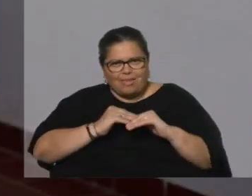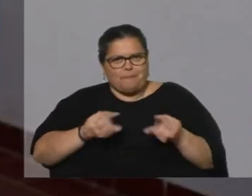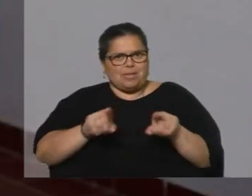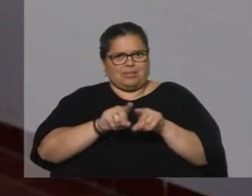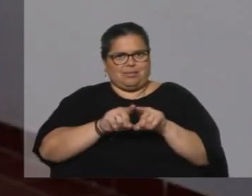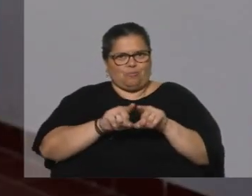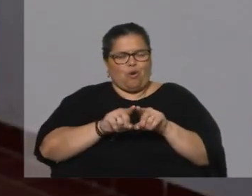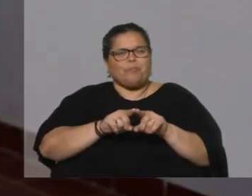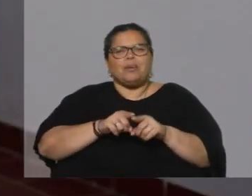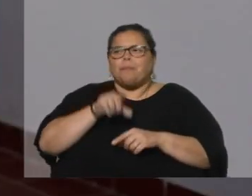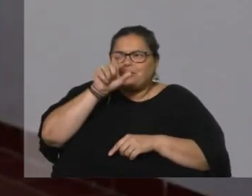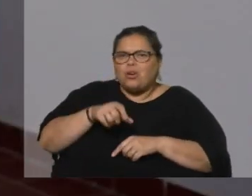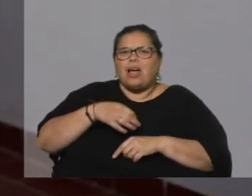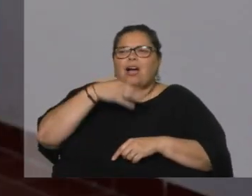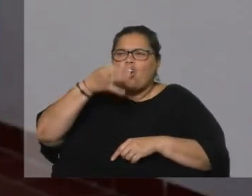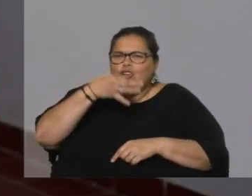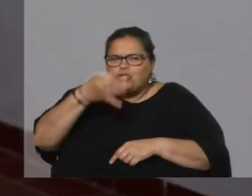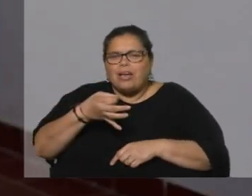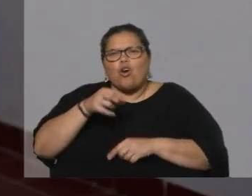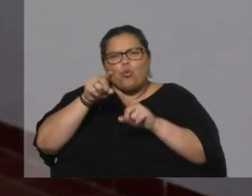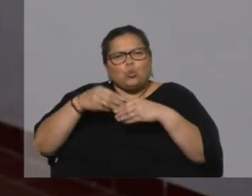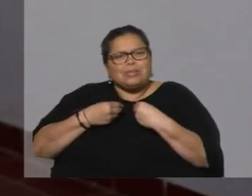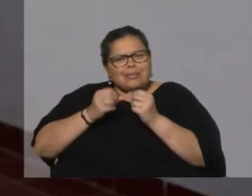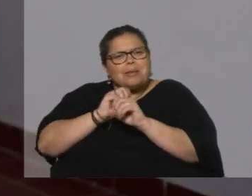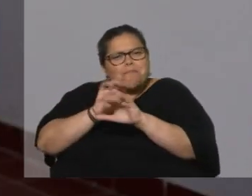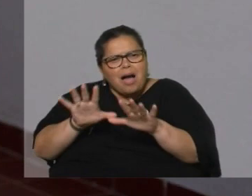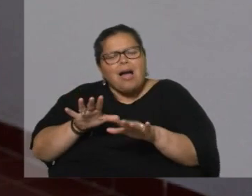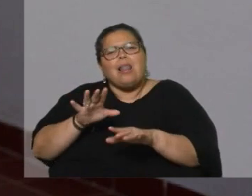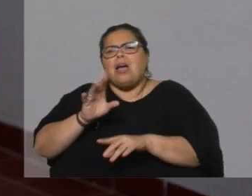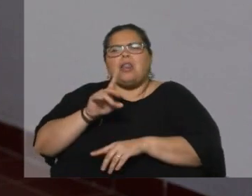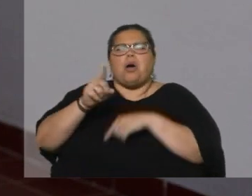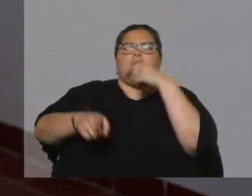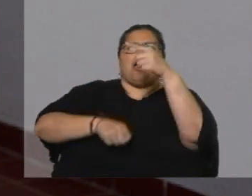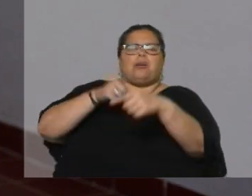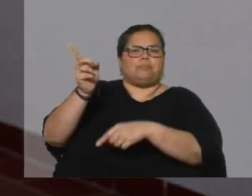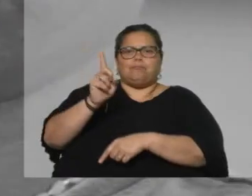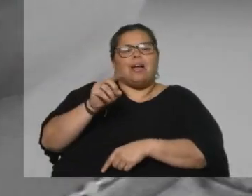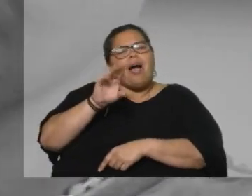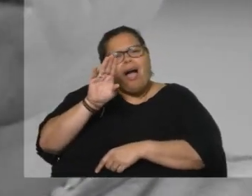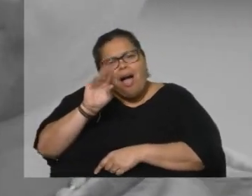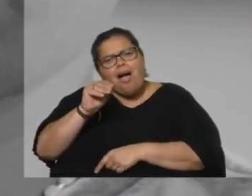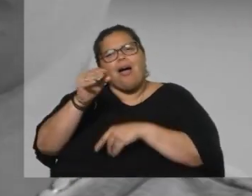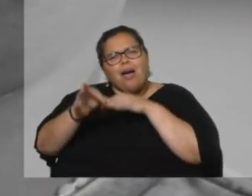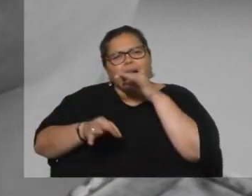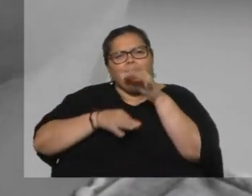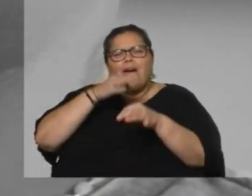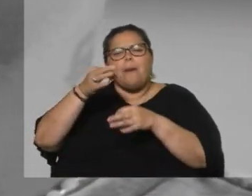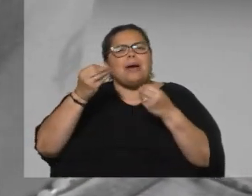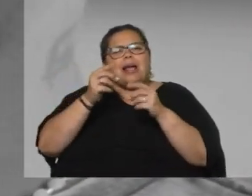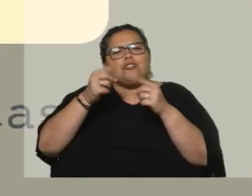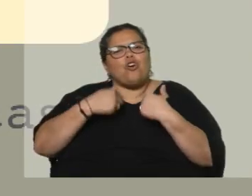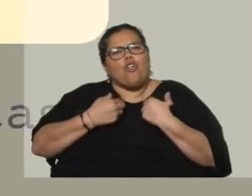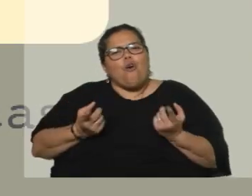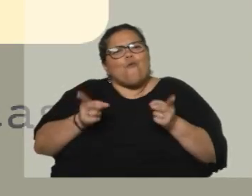El consejo es si estás mal, no te juzgan, sino que te hablan para poder no volver a equivocarte, ¿entendés?